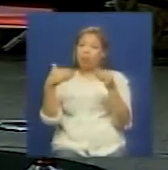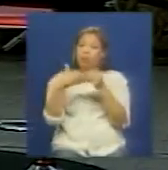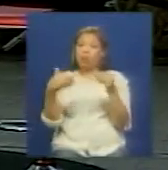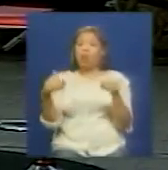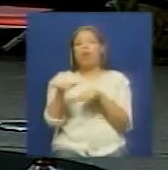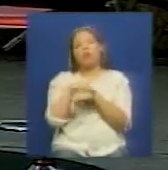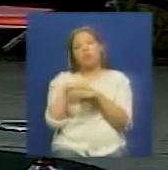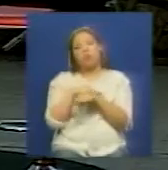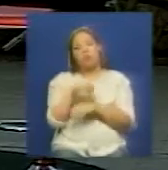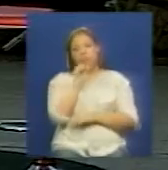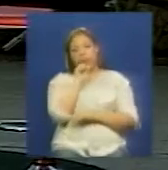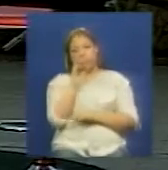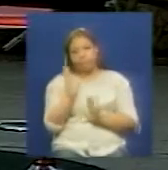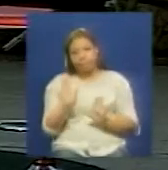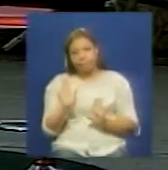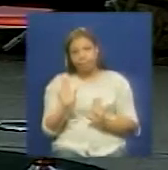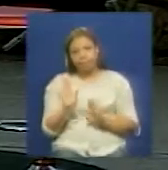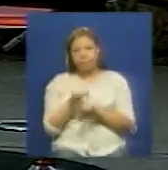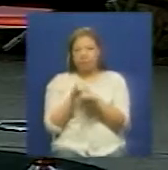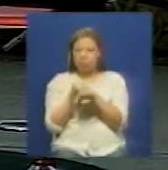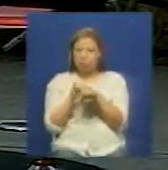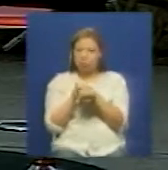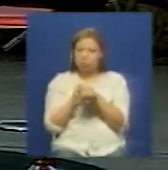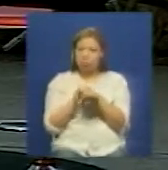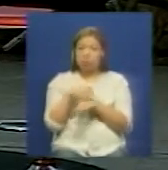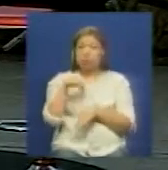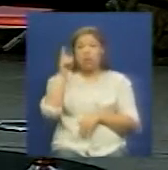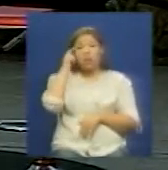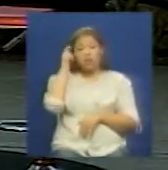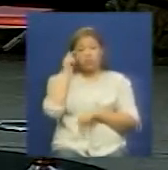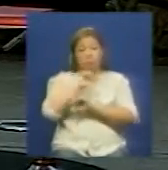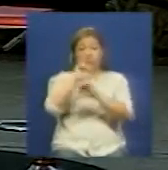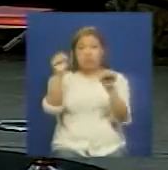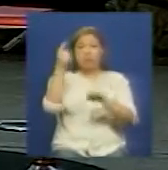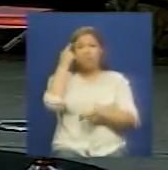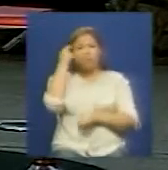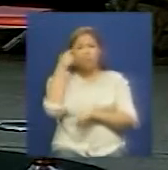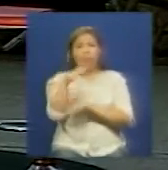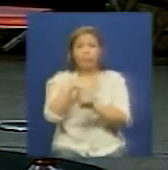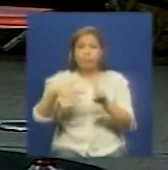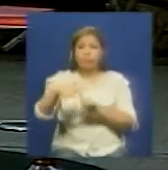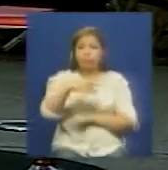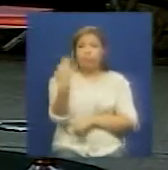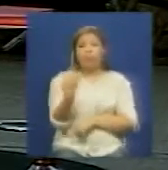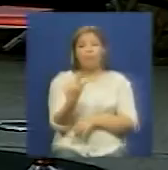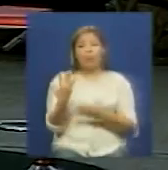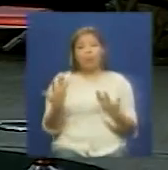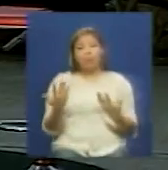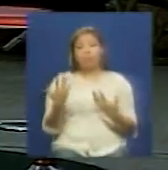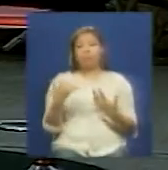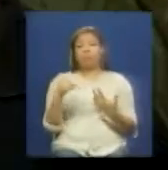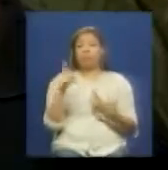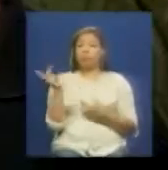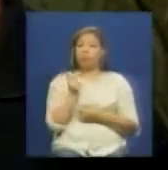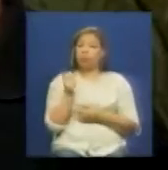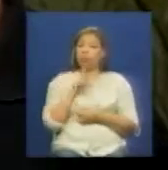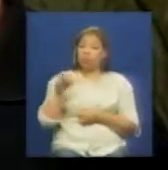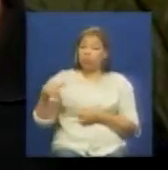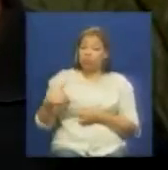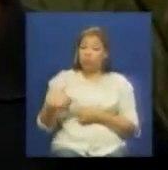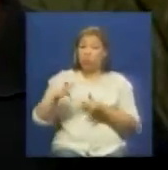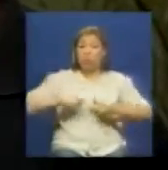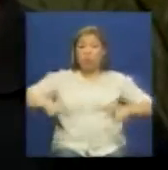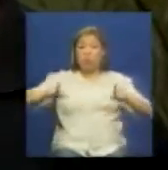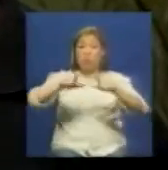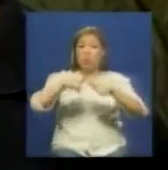disculpa y nosotros tenemos que tener claridad de esa situación la batalla compañeros la tenemos que dar en todos los